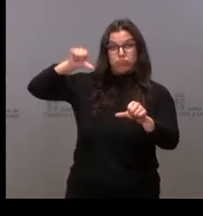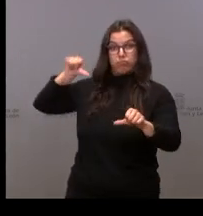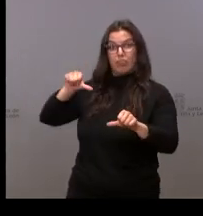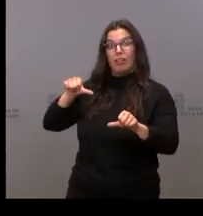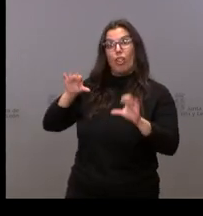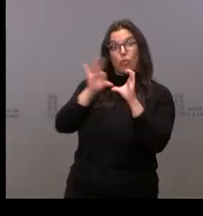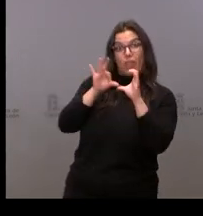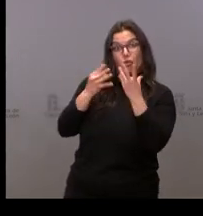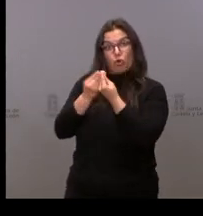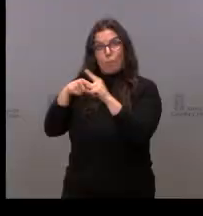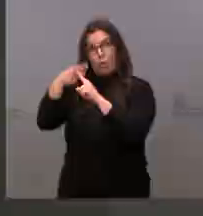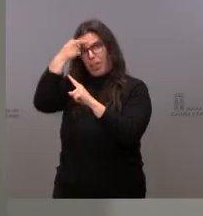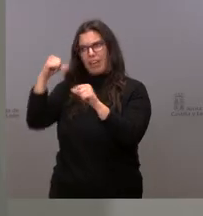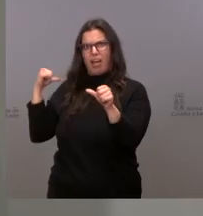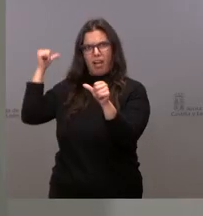bastante tiempo.